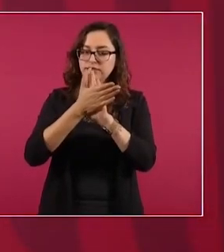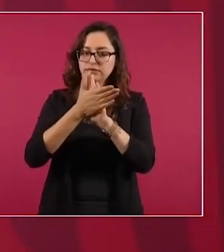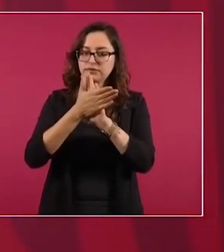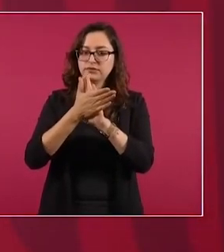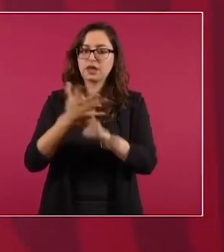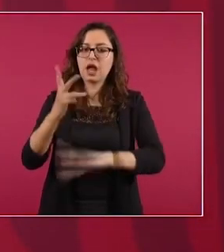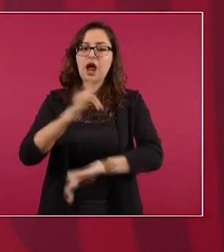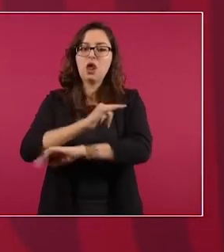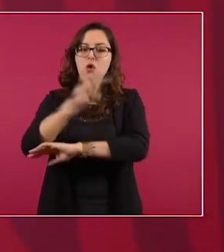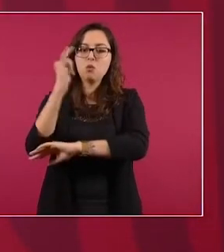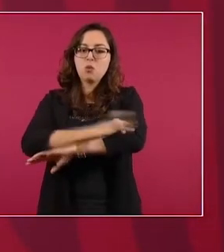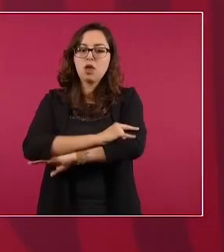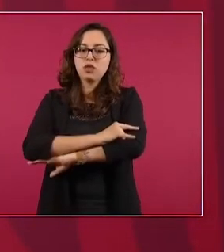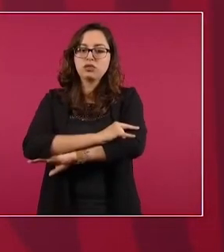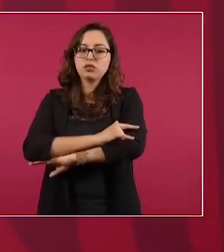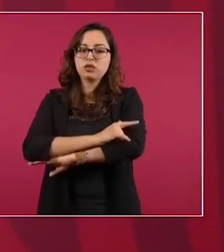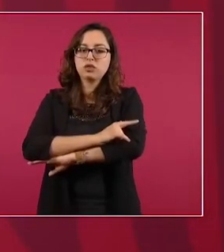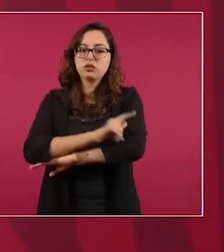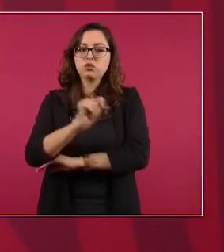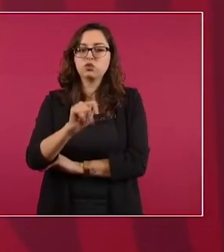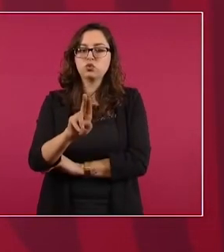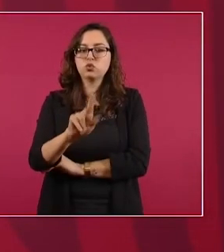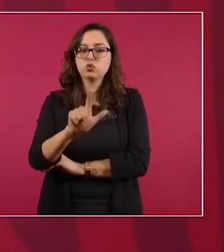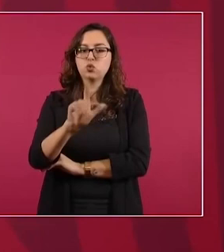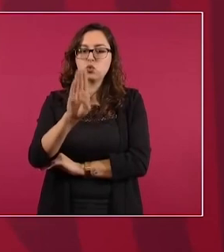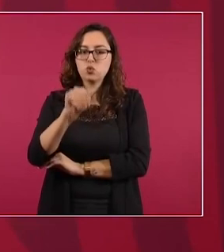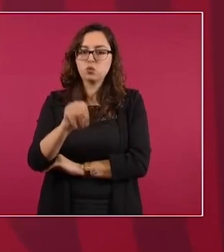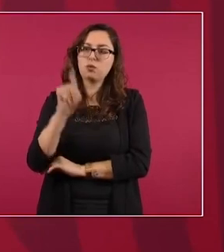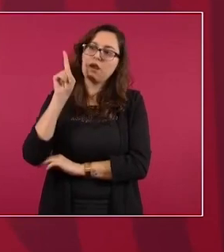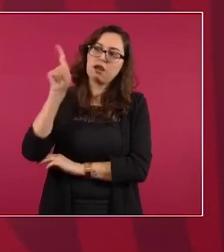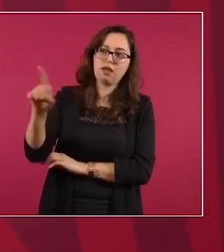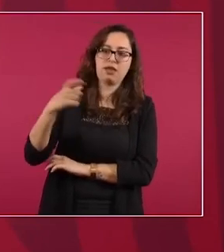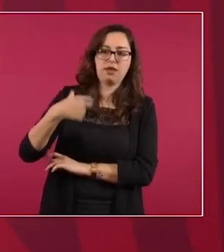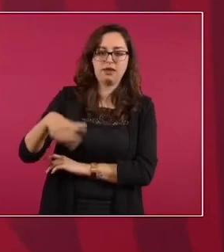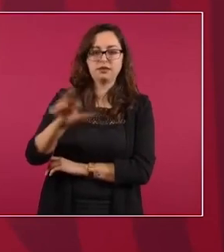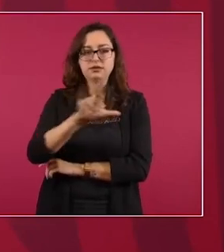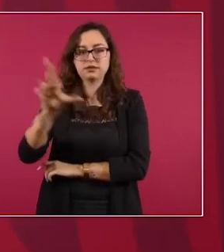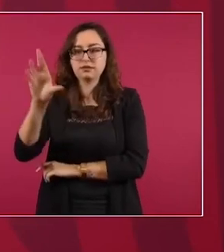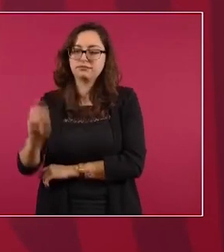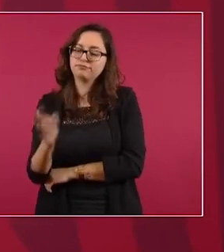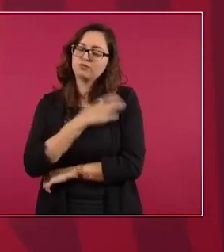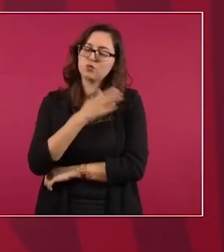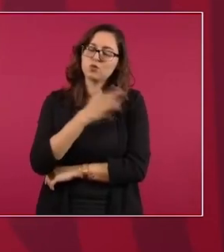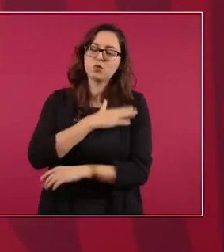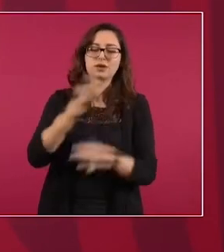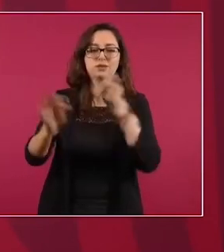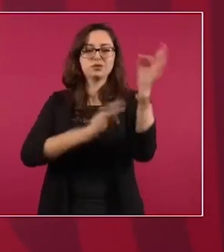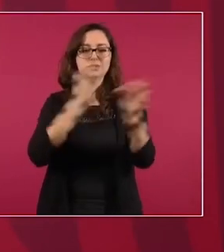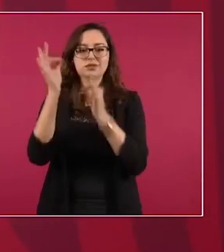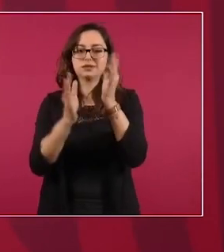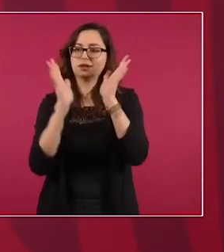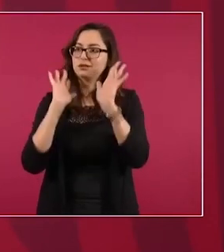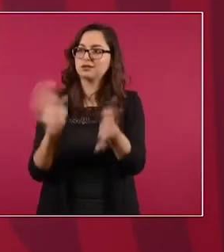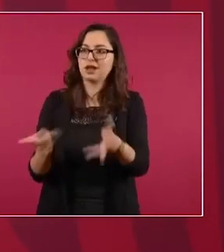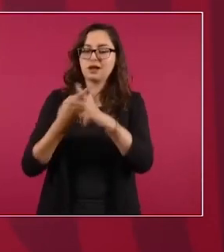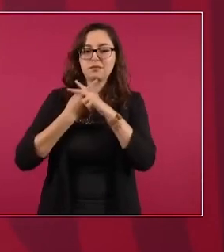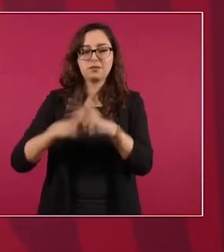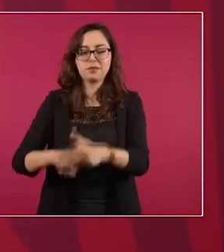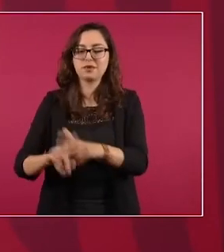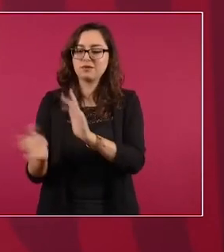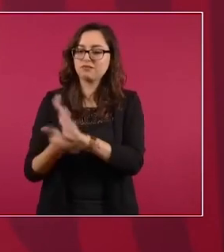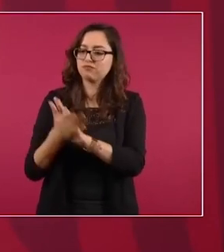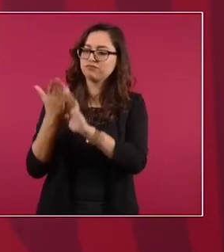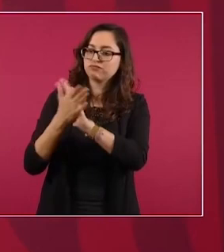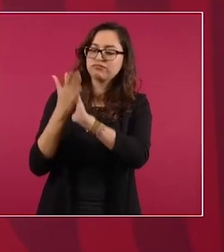del aeropuerto de Tulum que es una buena noticia va a